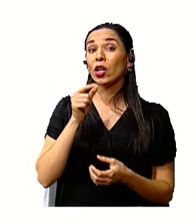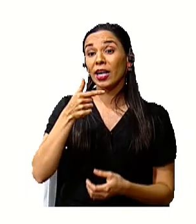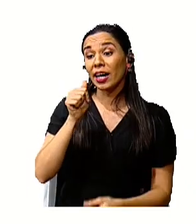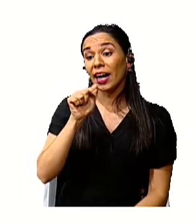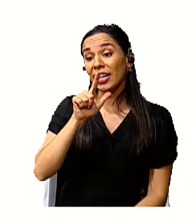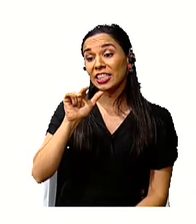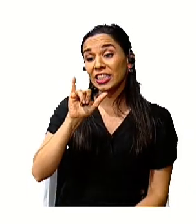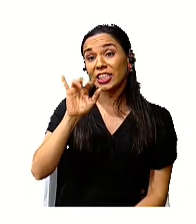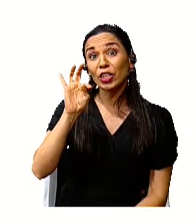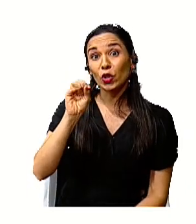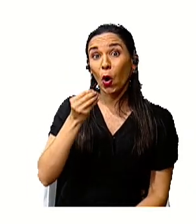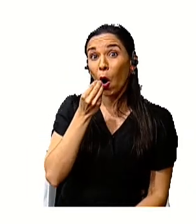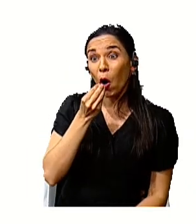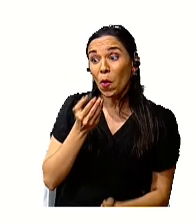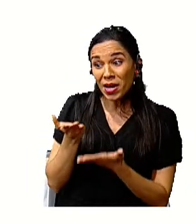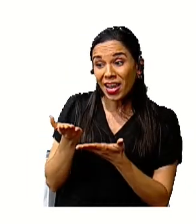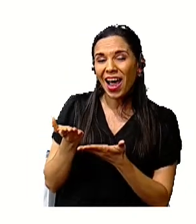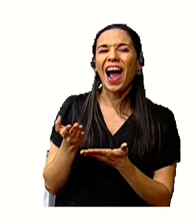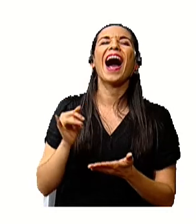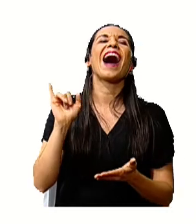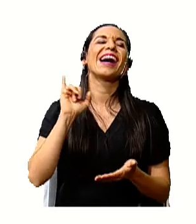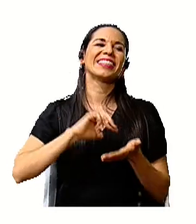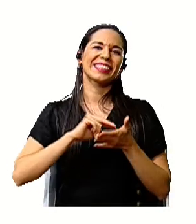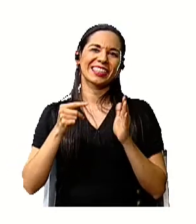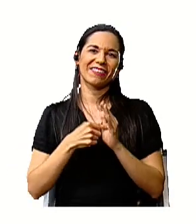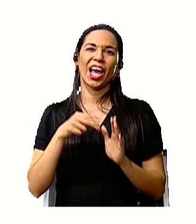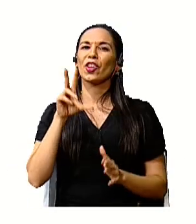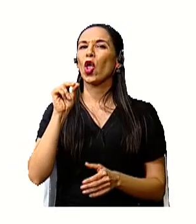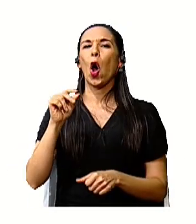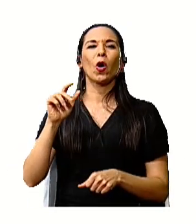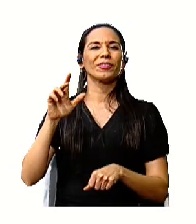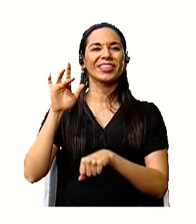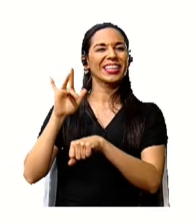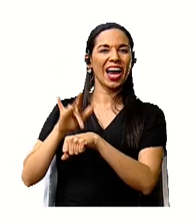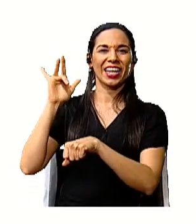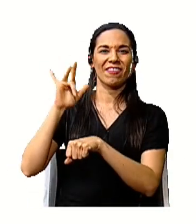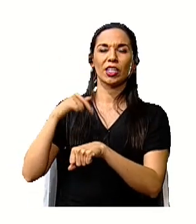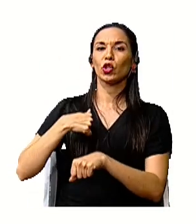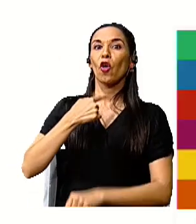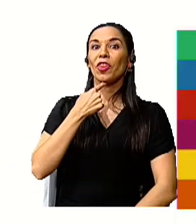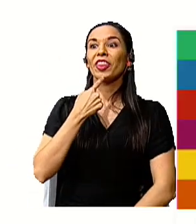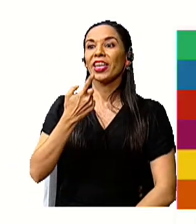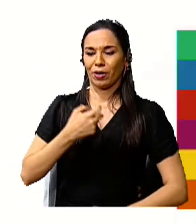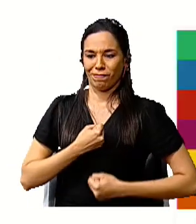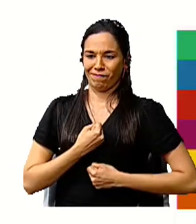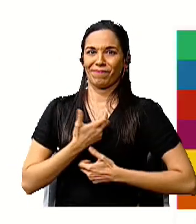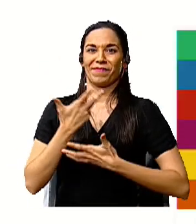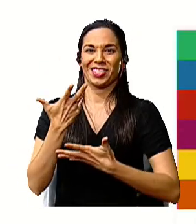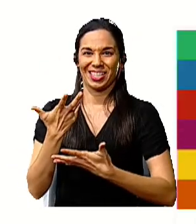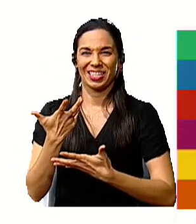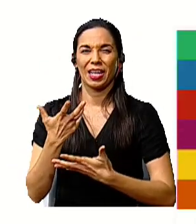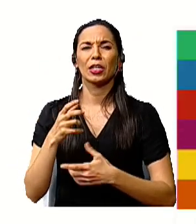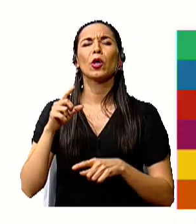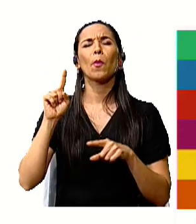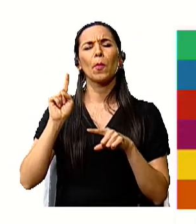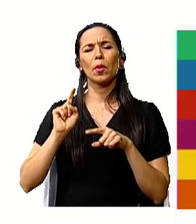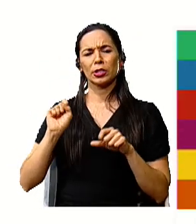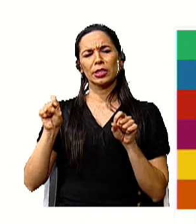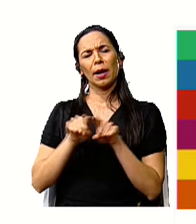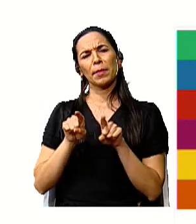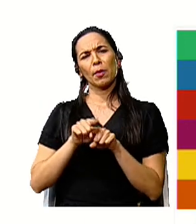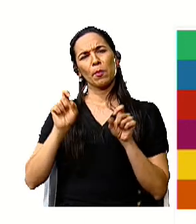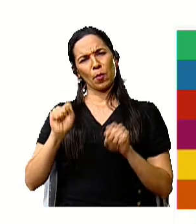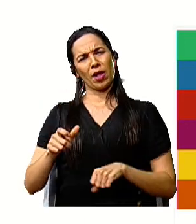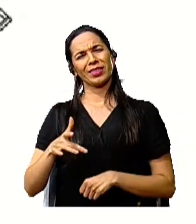intangible. Lo que podemos decir. Pero también lo que podemos sentir. Seguro que